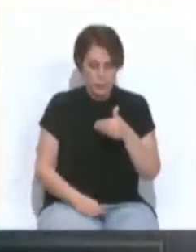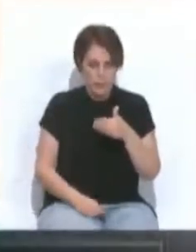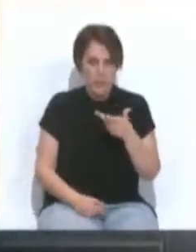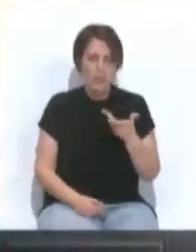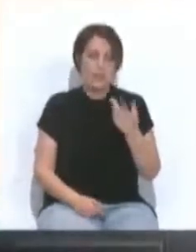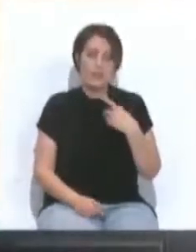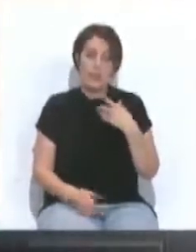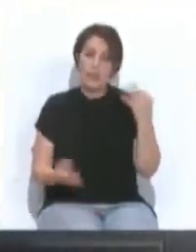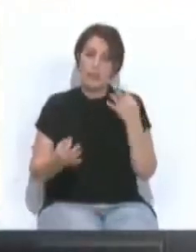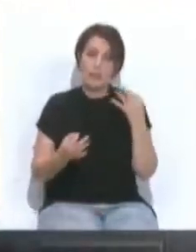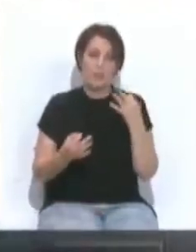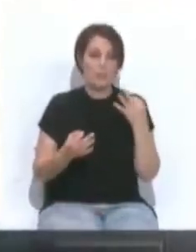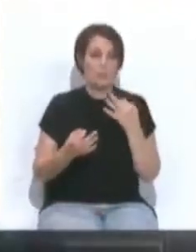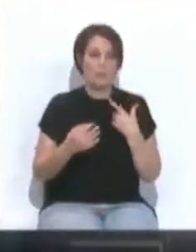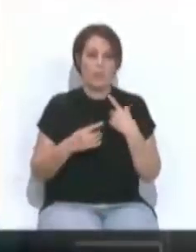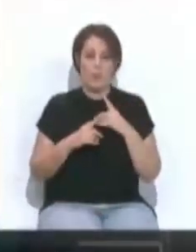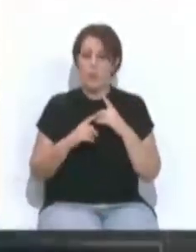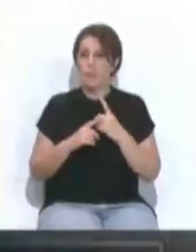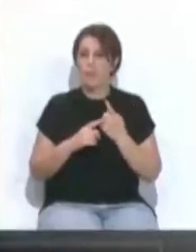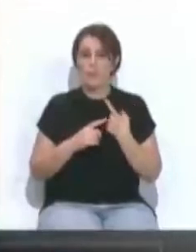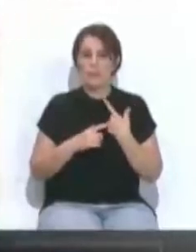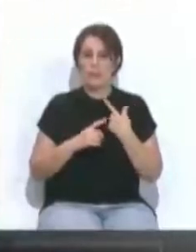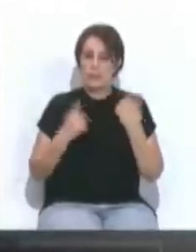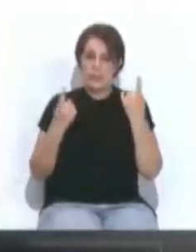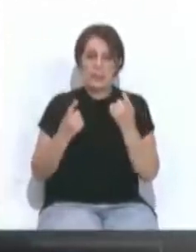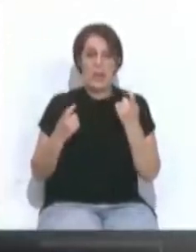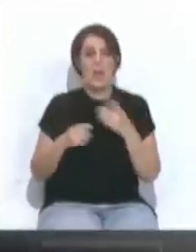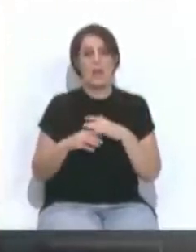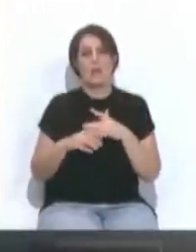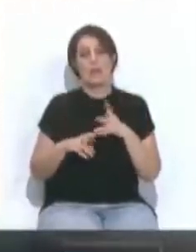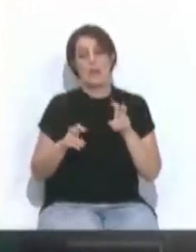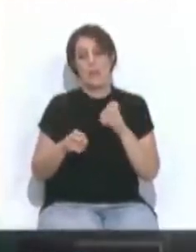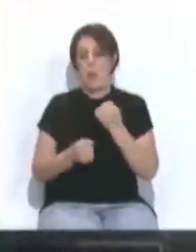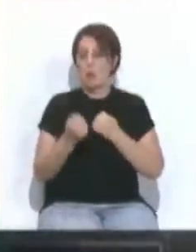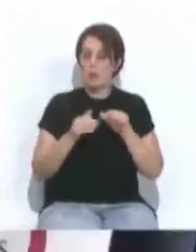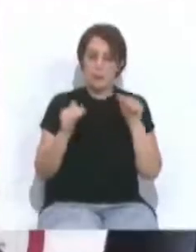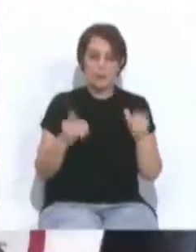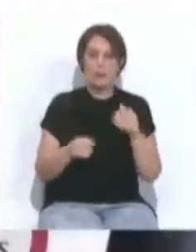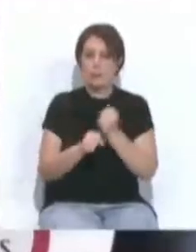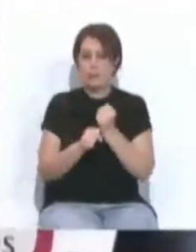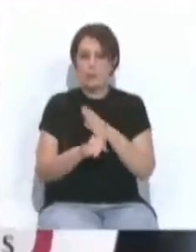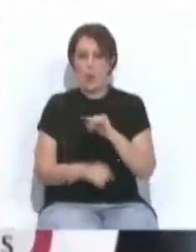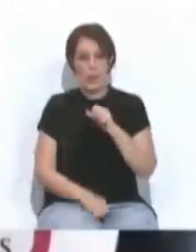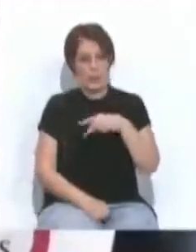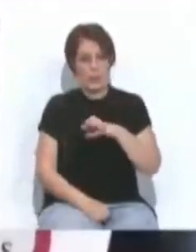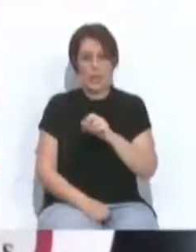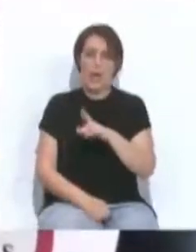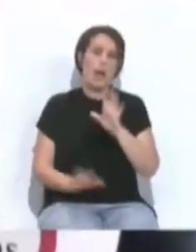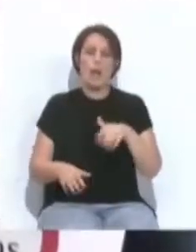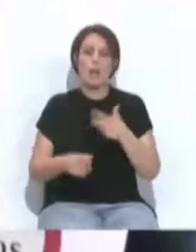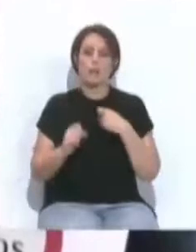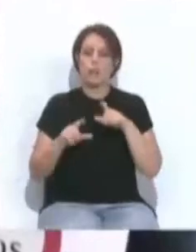ahí tenemos que poner toda la carne en el asador para ya ir al tema económico. Los empleados de Sufico Inter en Cádiz